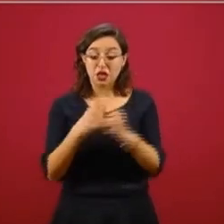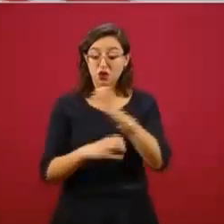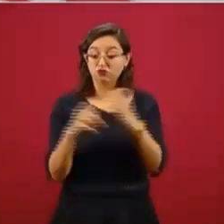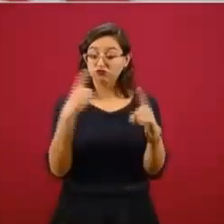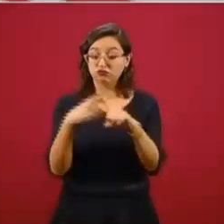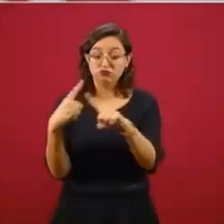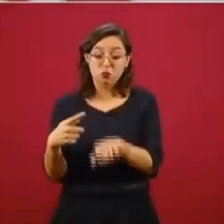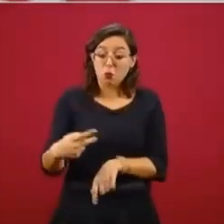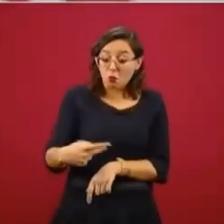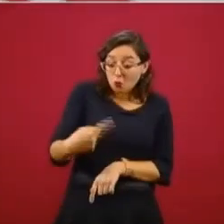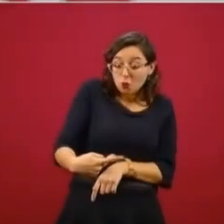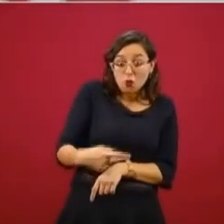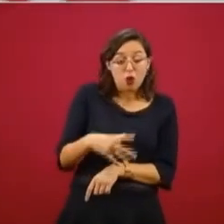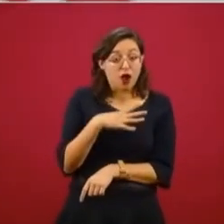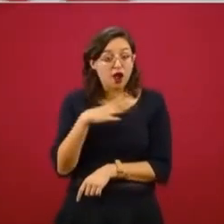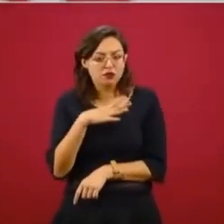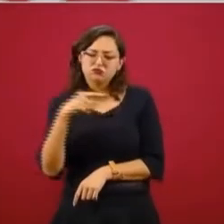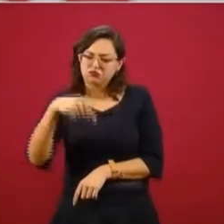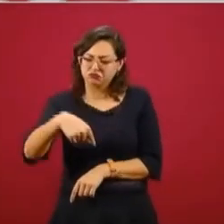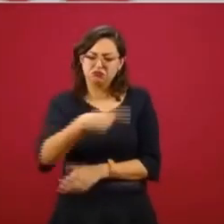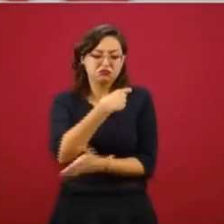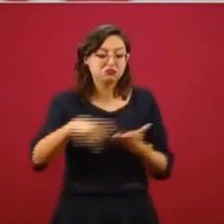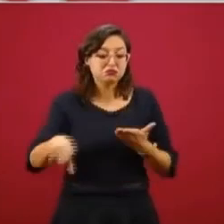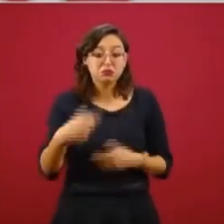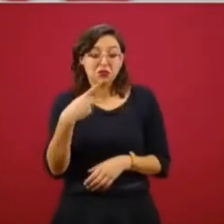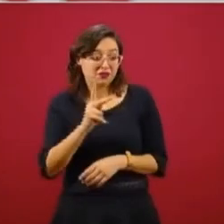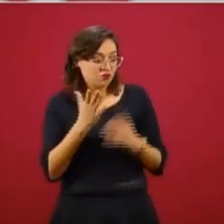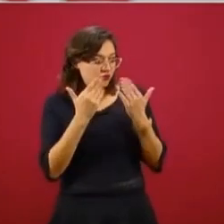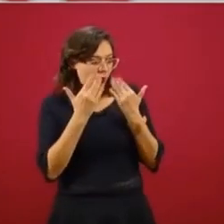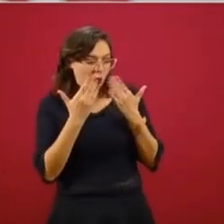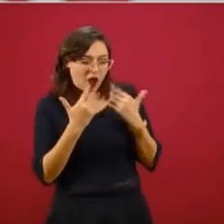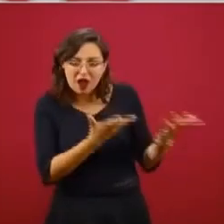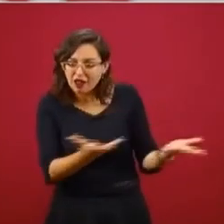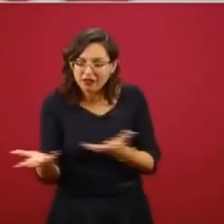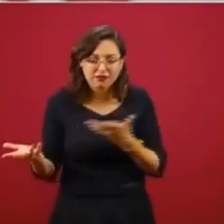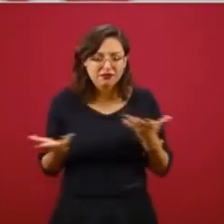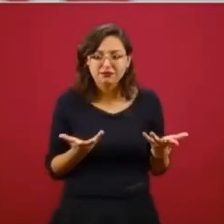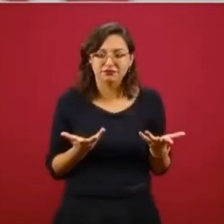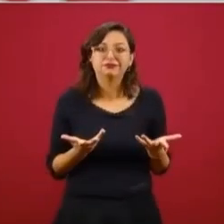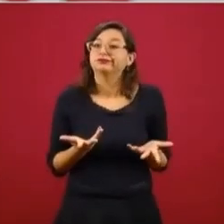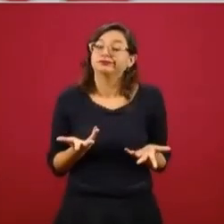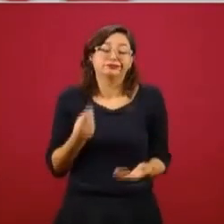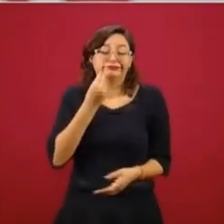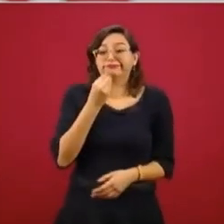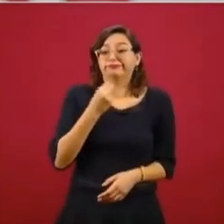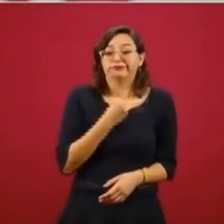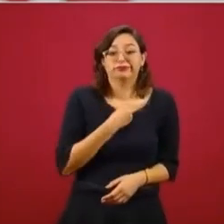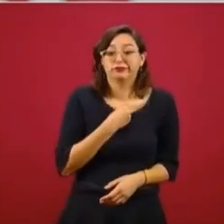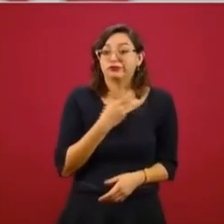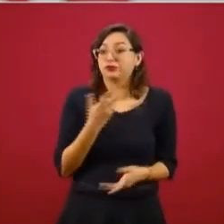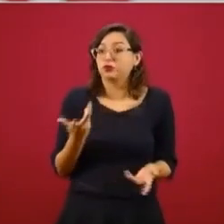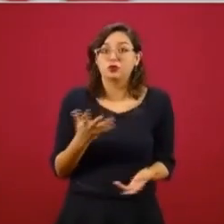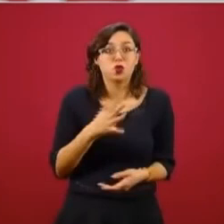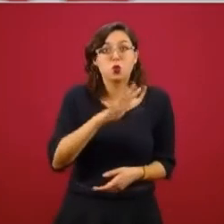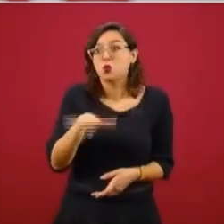se adquieren aquí, pero si no los tenemos, los tenemos que conseguir en